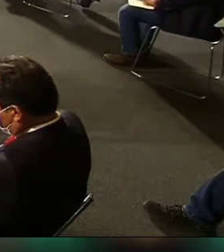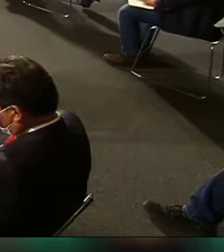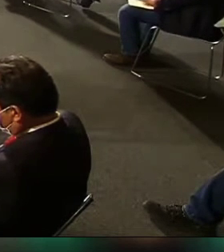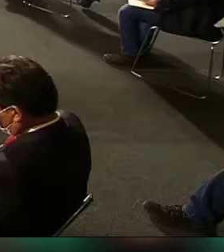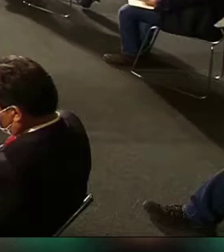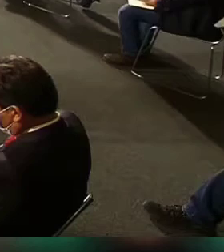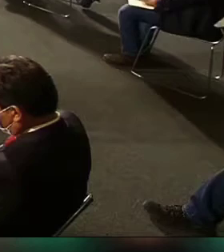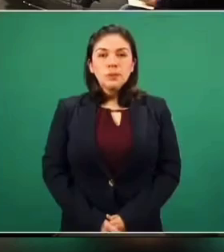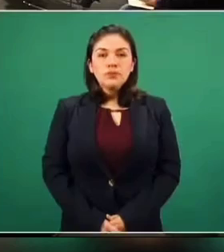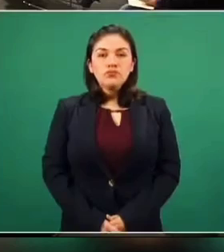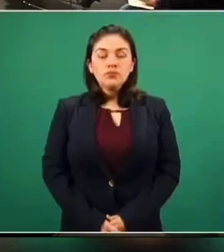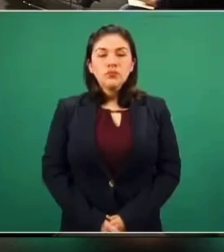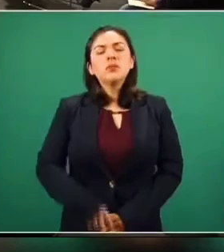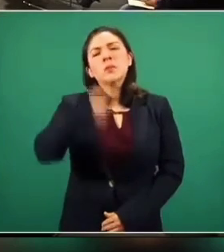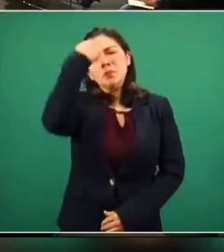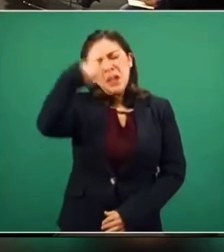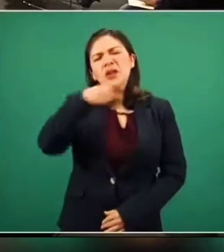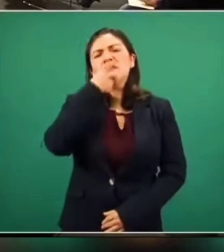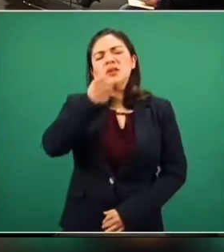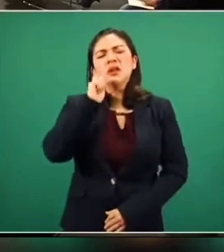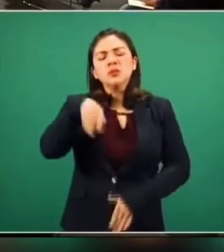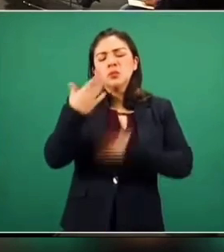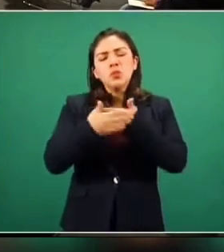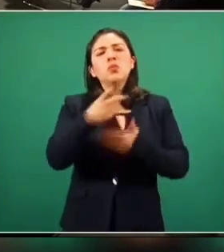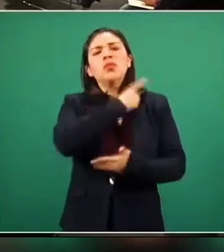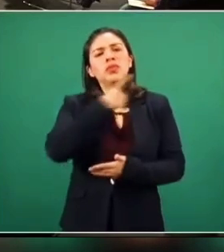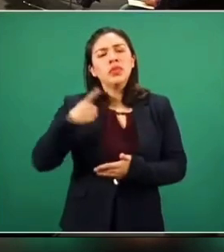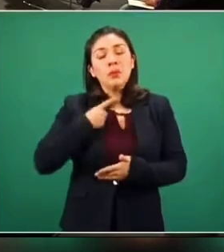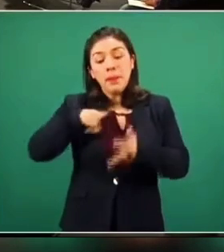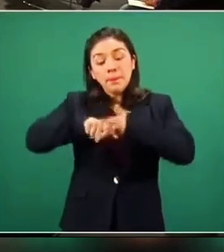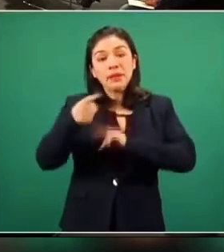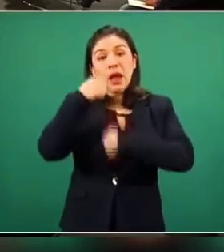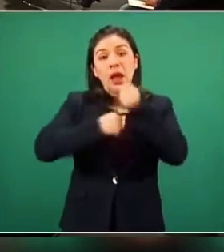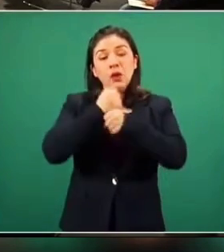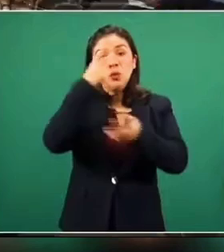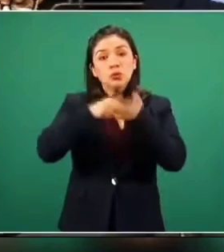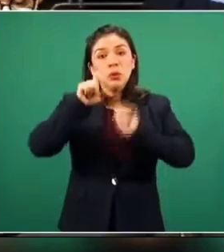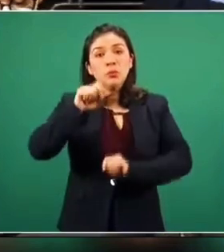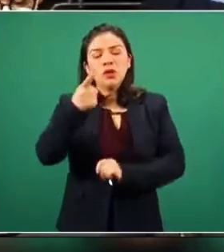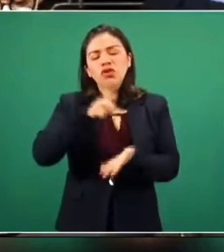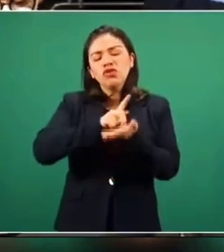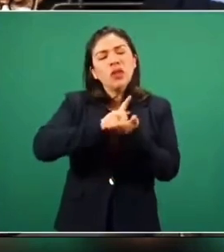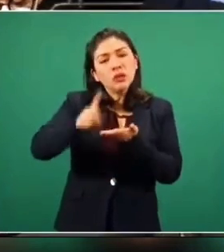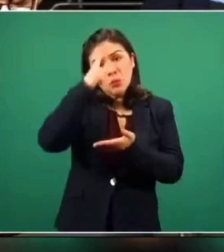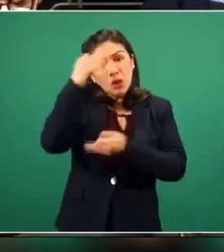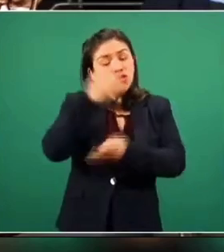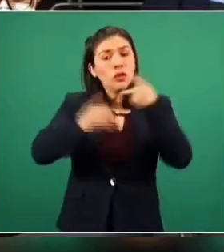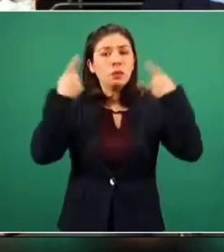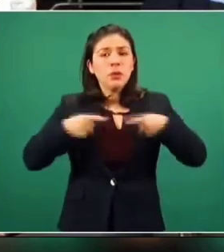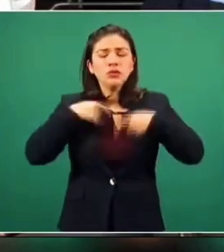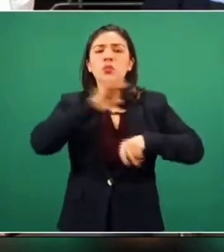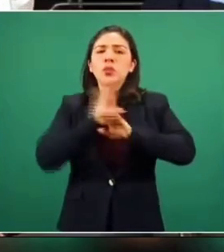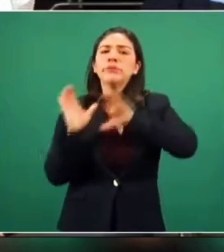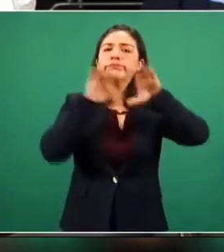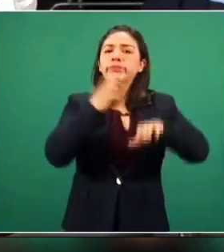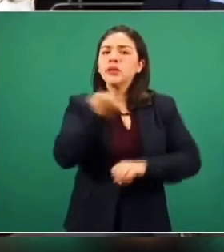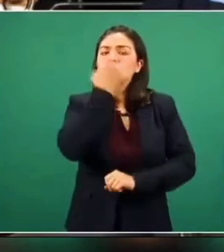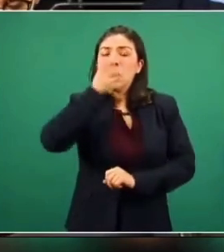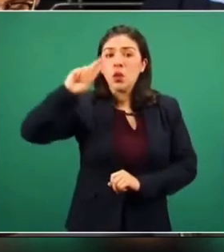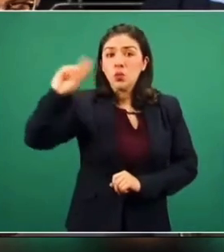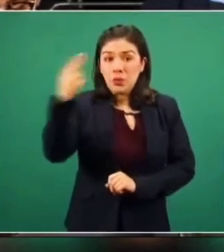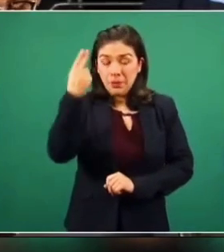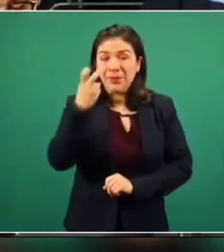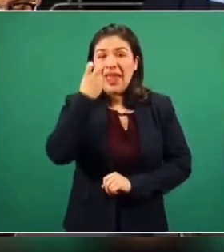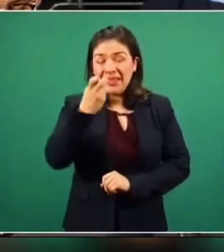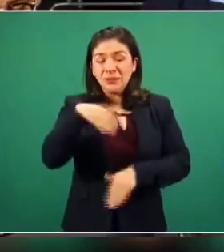universitaria, lo que se concretará a partir del 2022. Dos, el referido periodo de transición de un año que tendrá